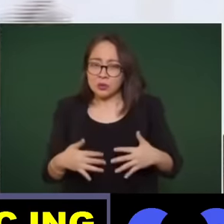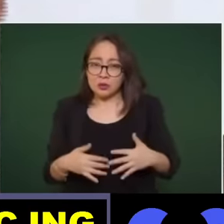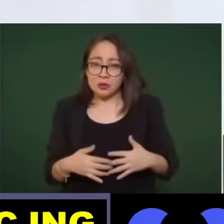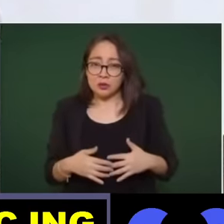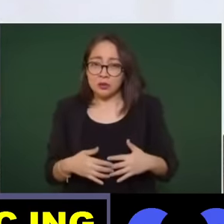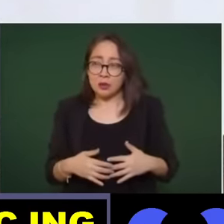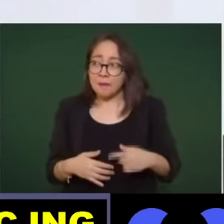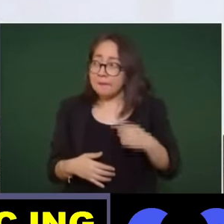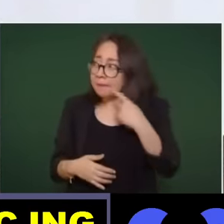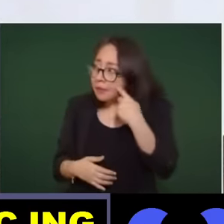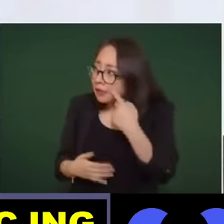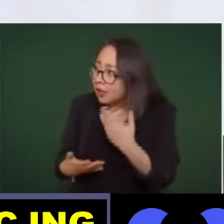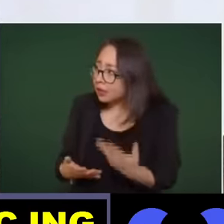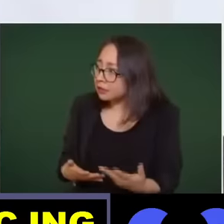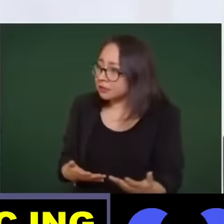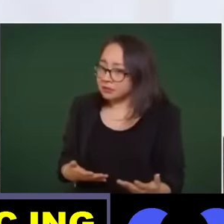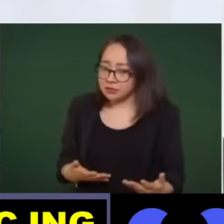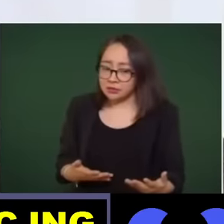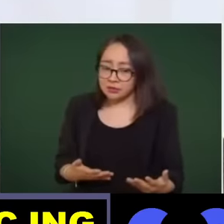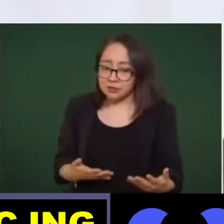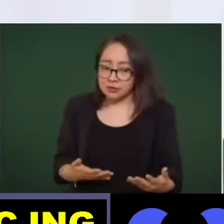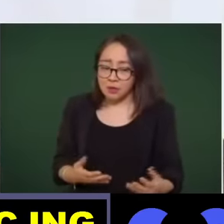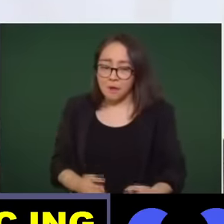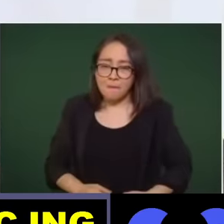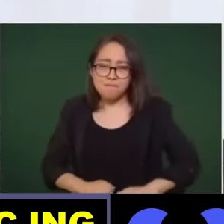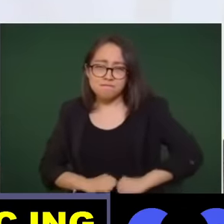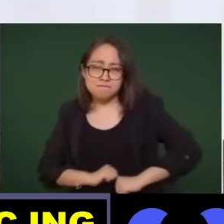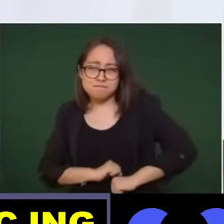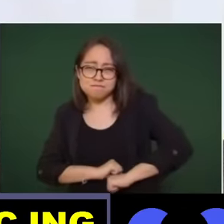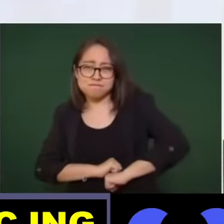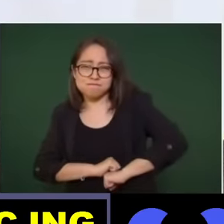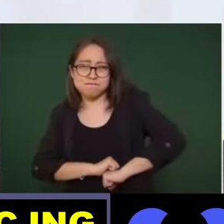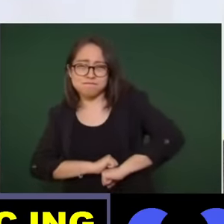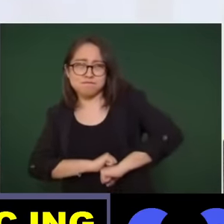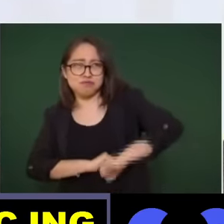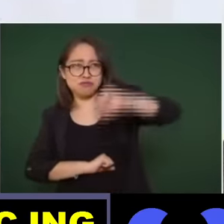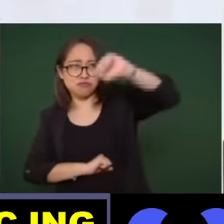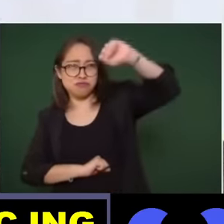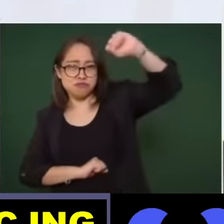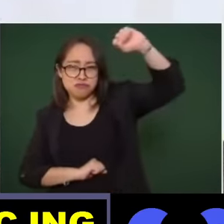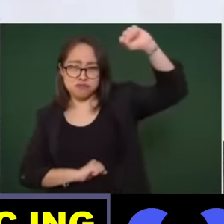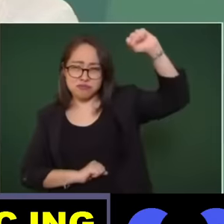mira salía un un chorro